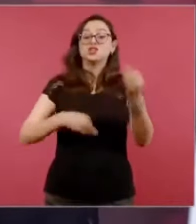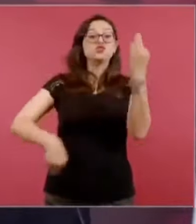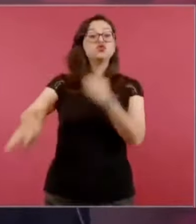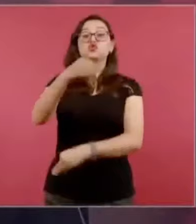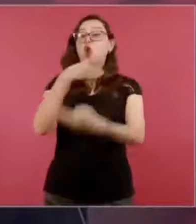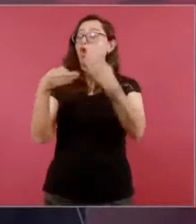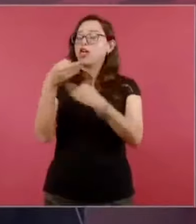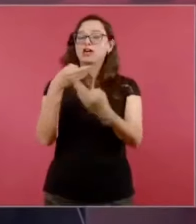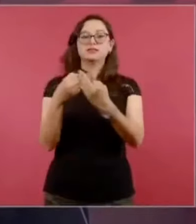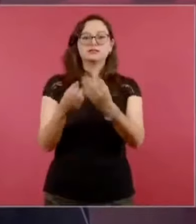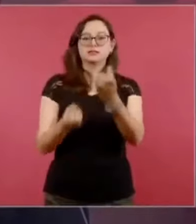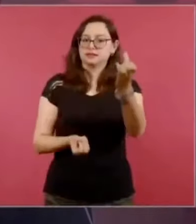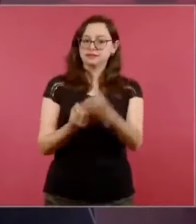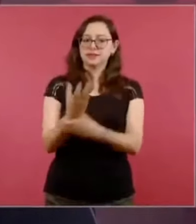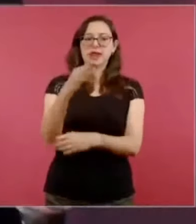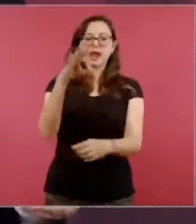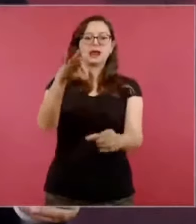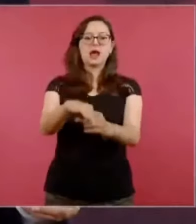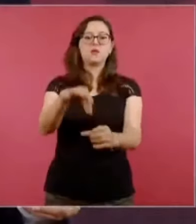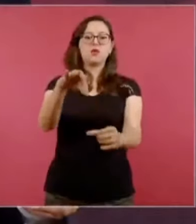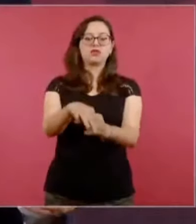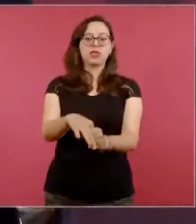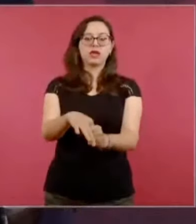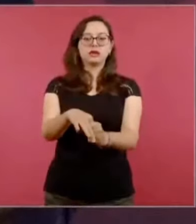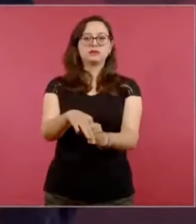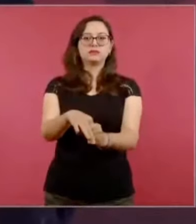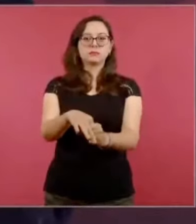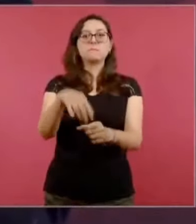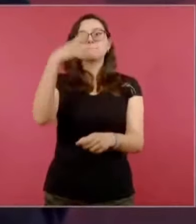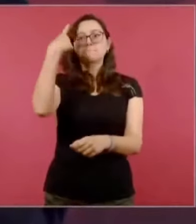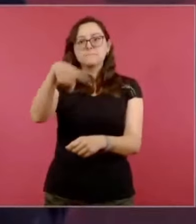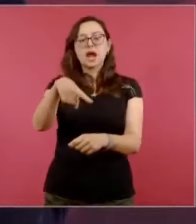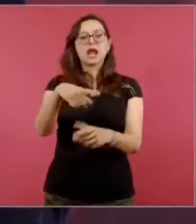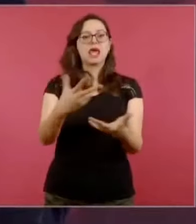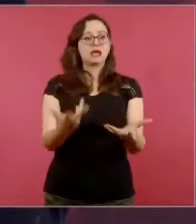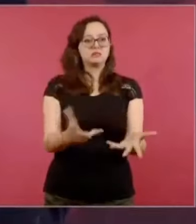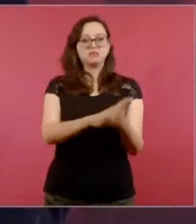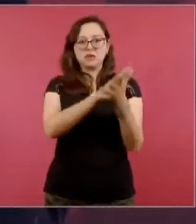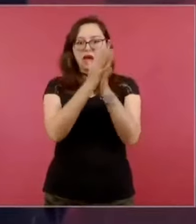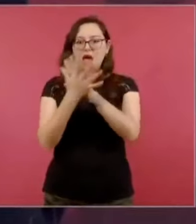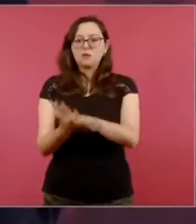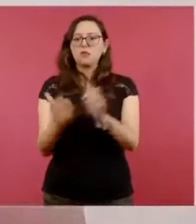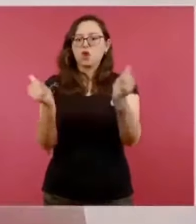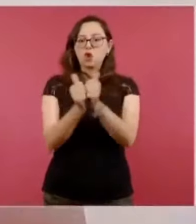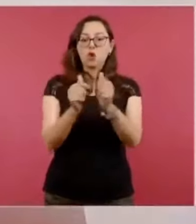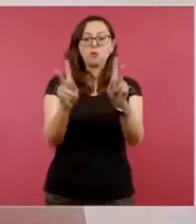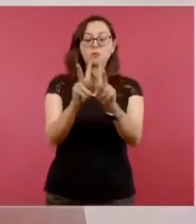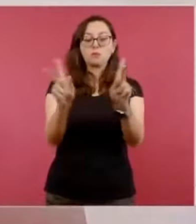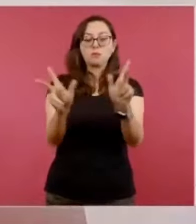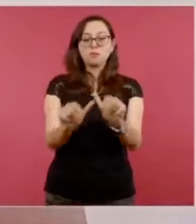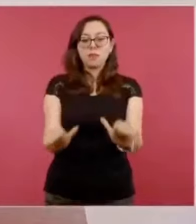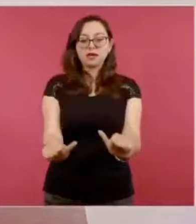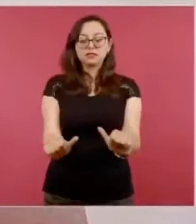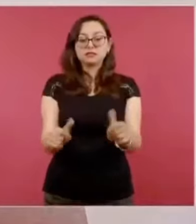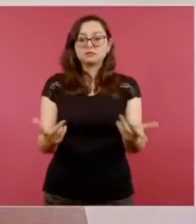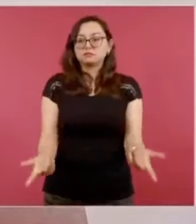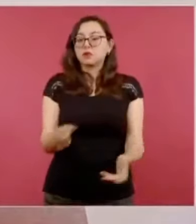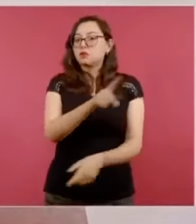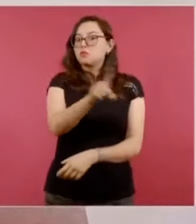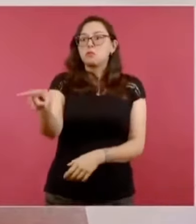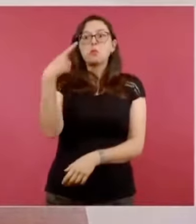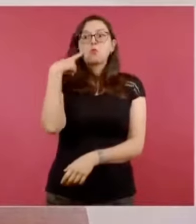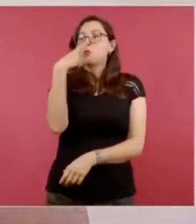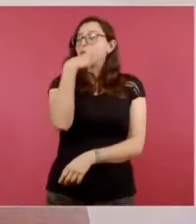partidario de la transformación por la vía pacífica y soy respetuoso de la voluntad del pueblo.